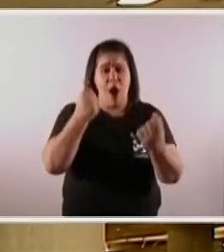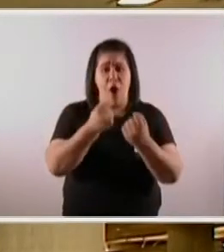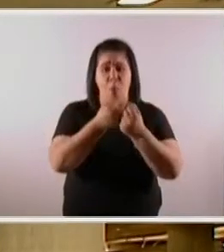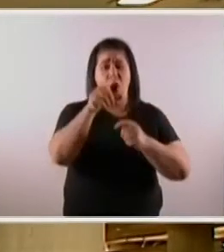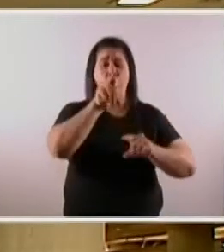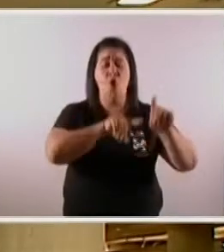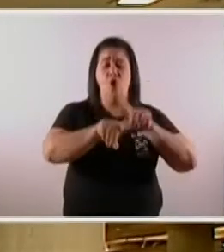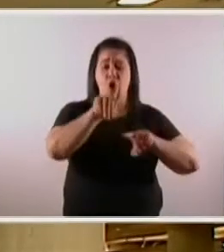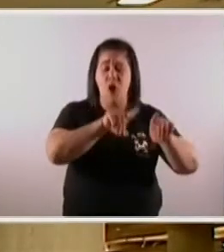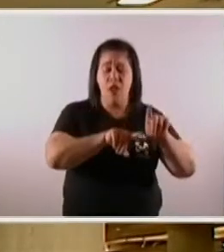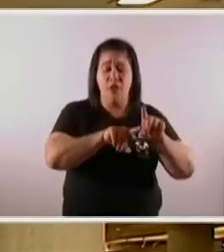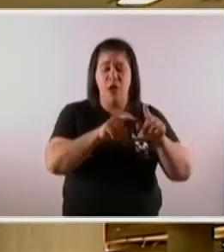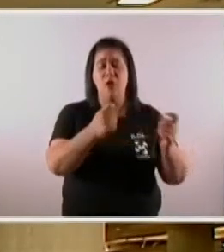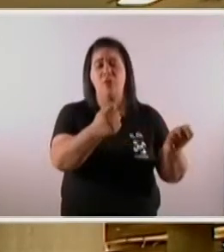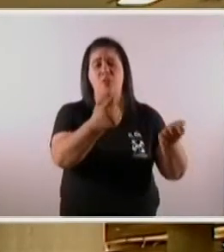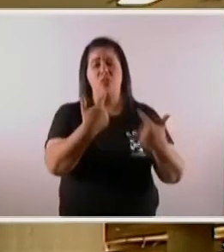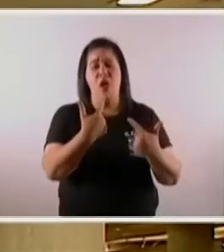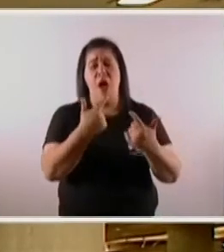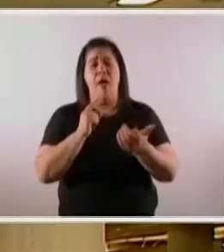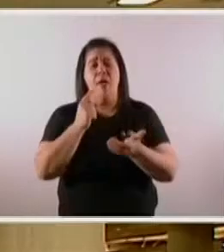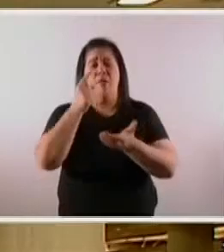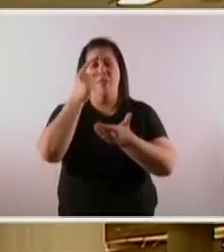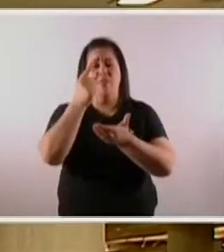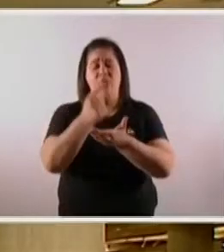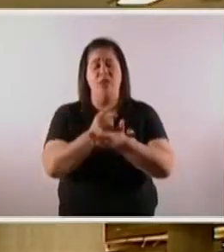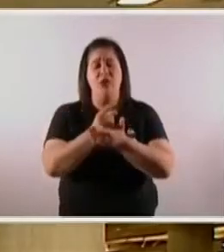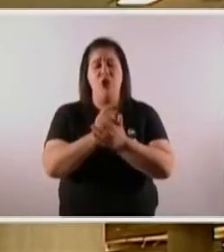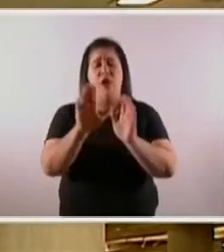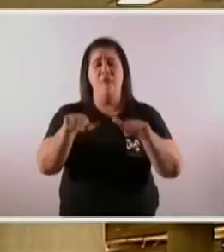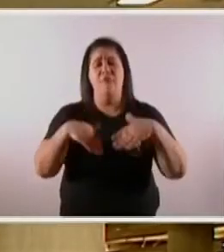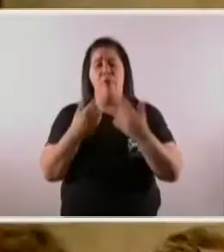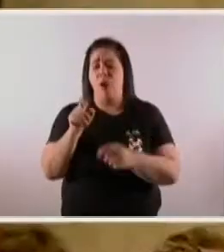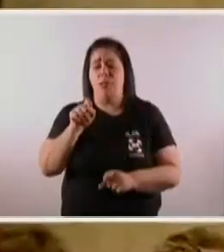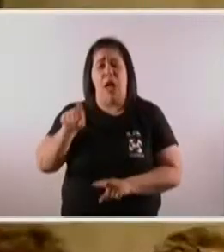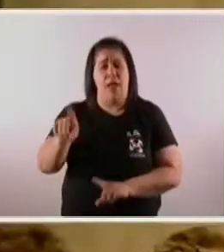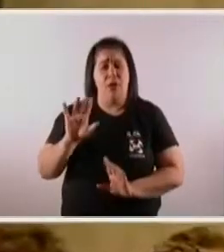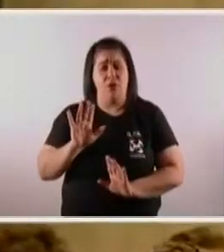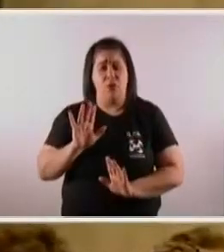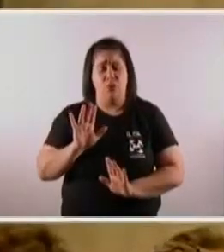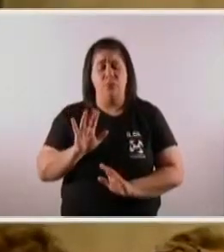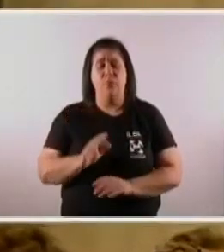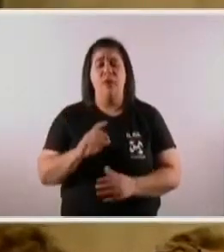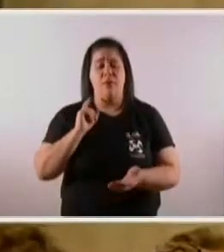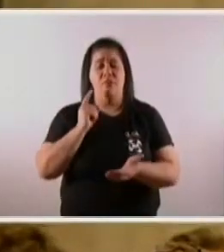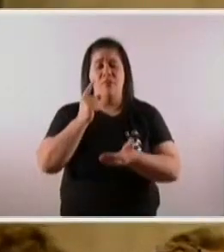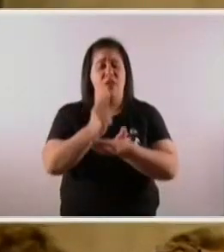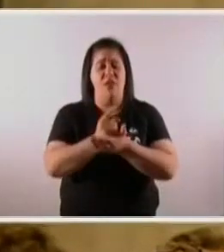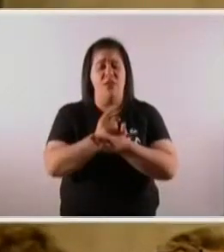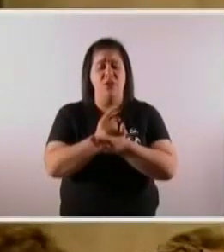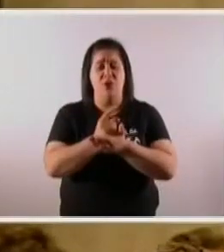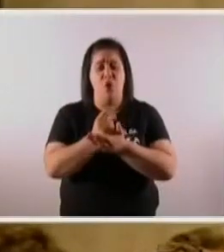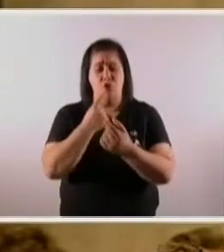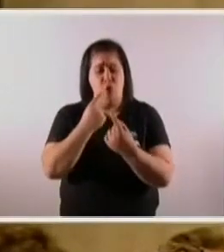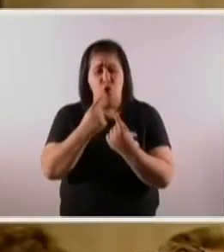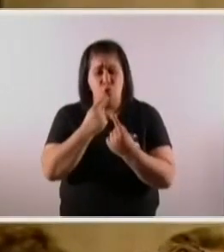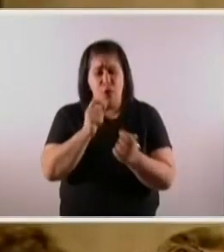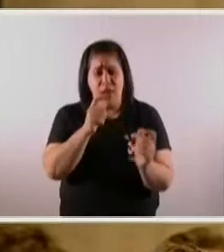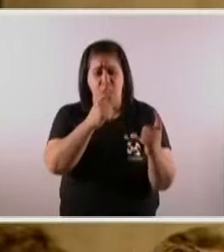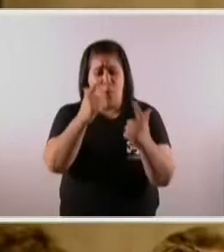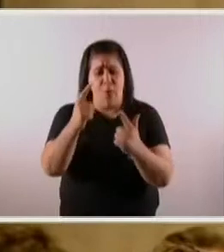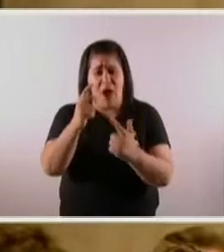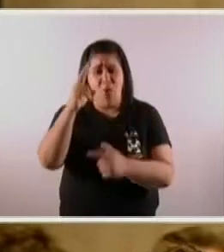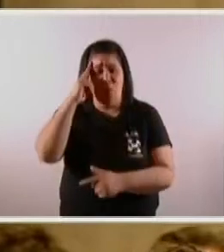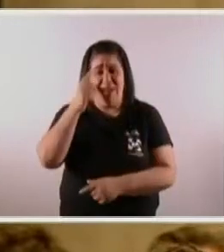coordinación y nos devolvieron decisiones arbitrarias. La decisión, totalmente inconsulta, del 9 de